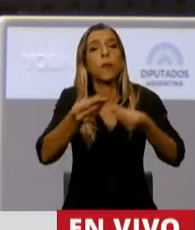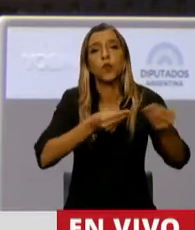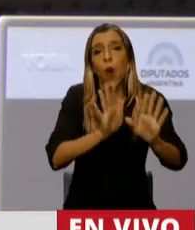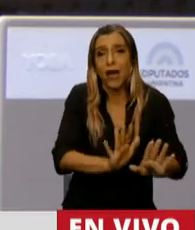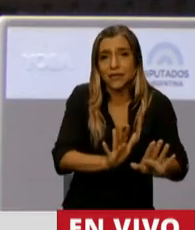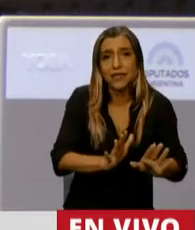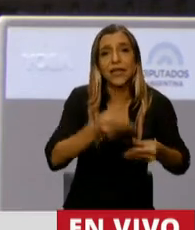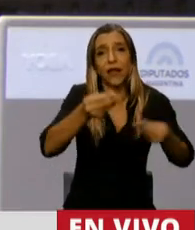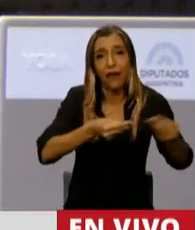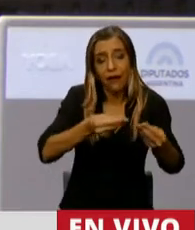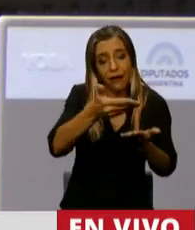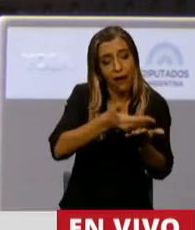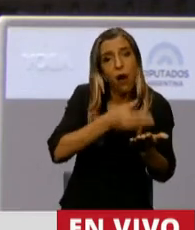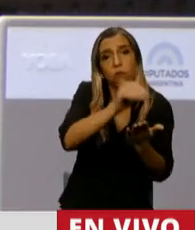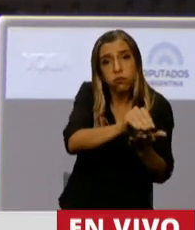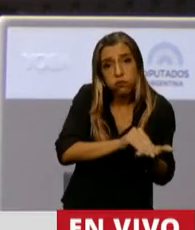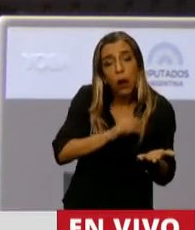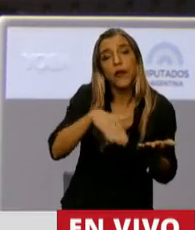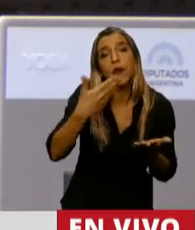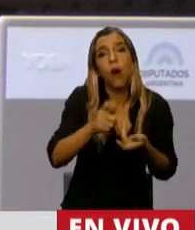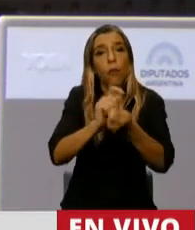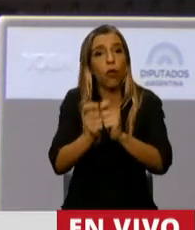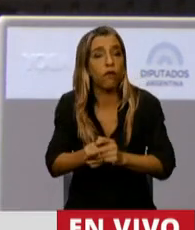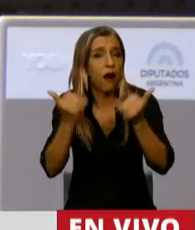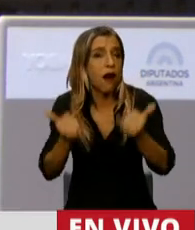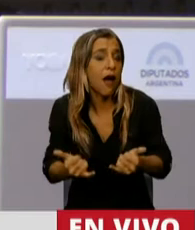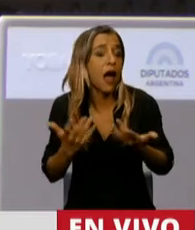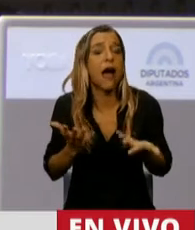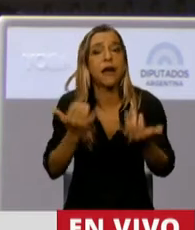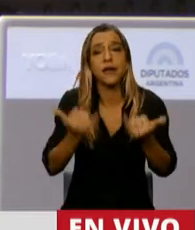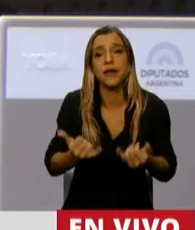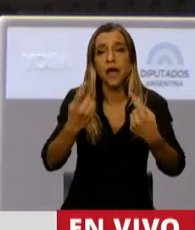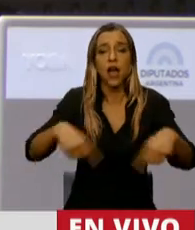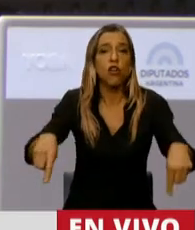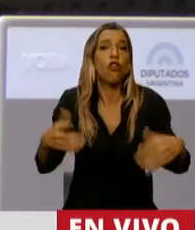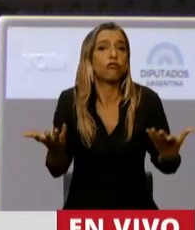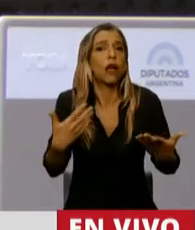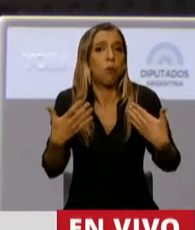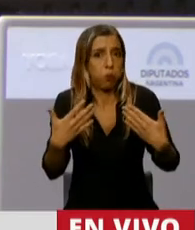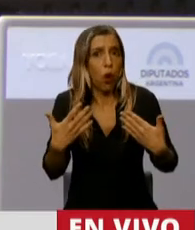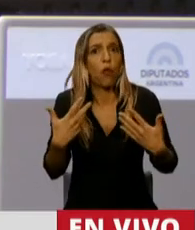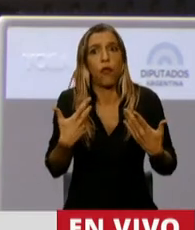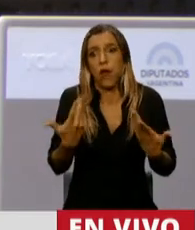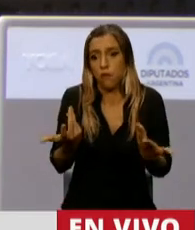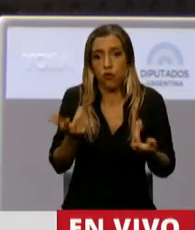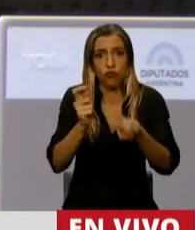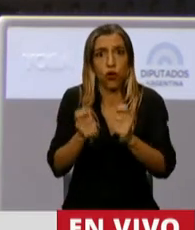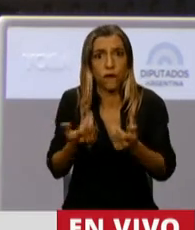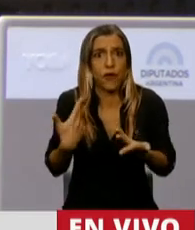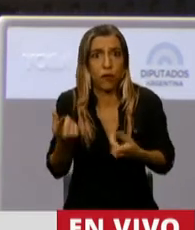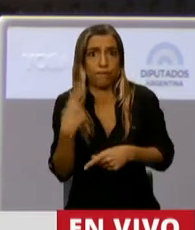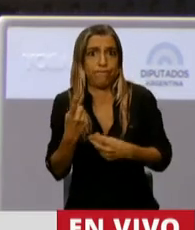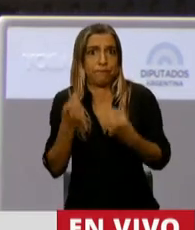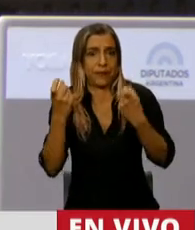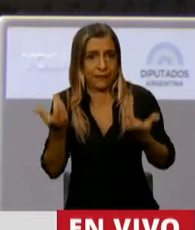adecuado a determinadas circunstancias. Y por supuesto tiene los mecanismos de contralor como para hacerlo. Este presupuesto, señor Presidente, tiene